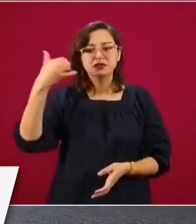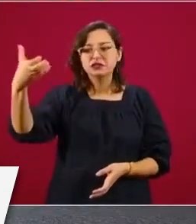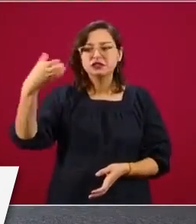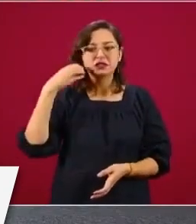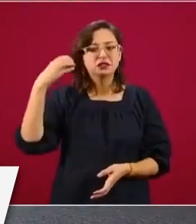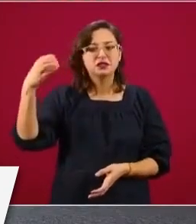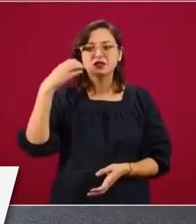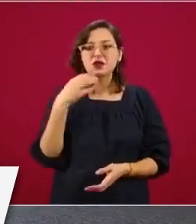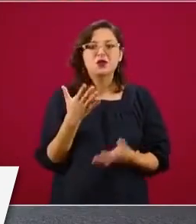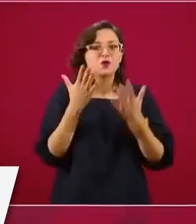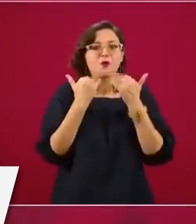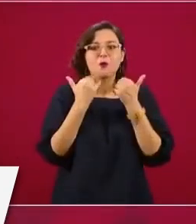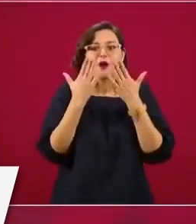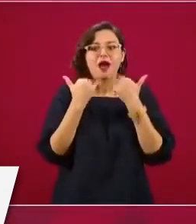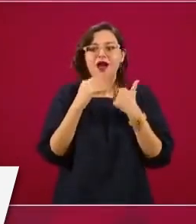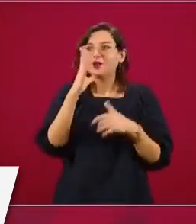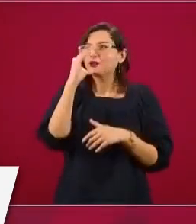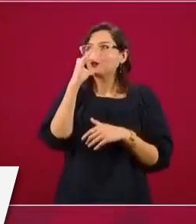celular.